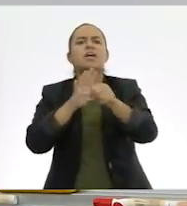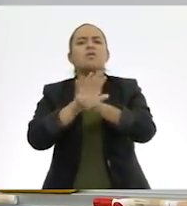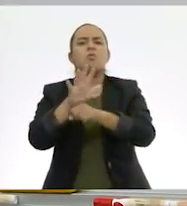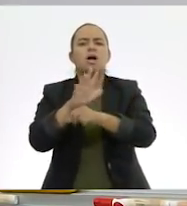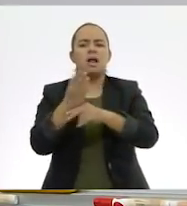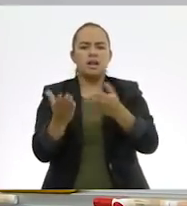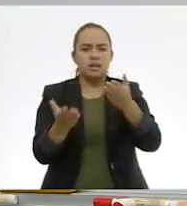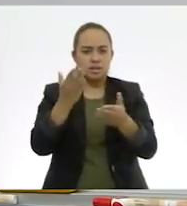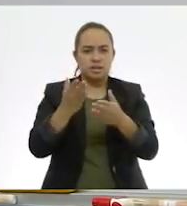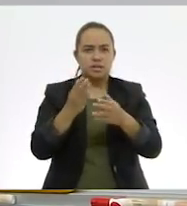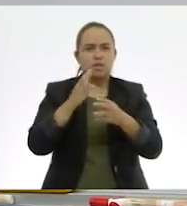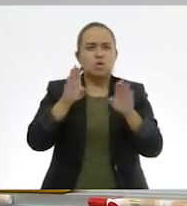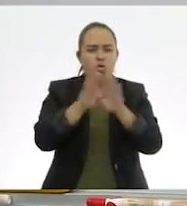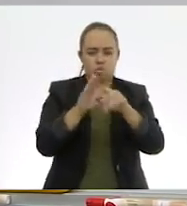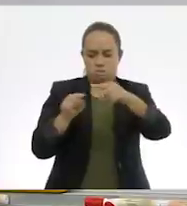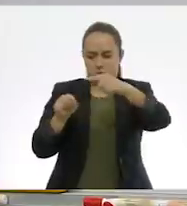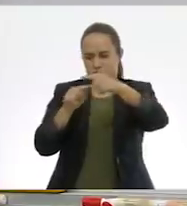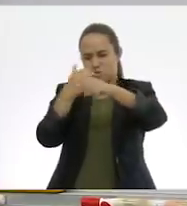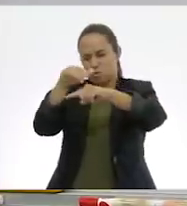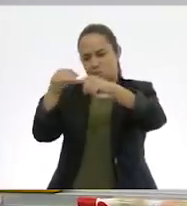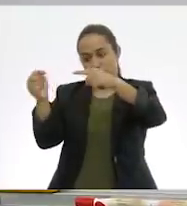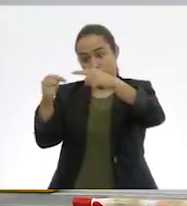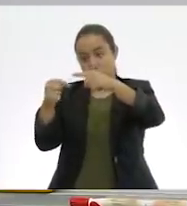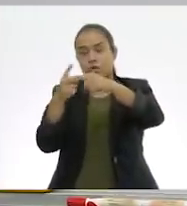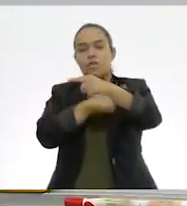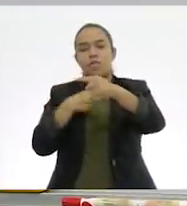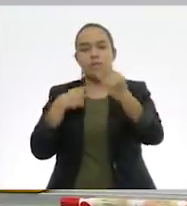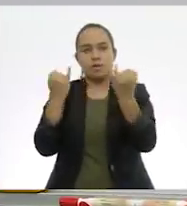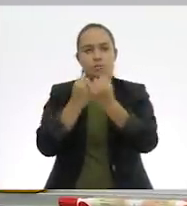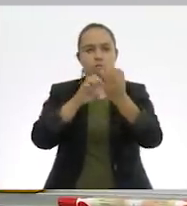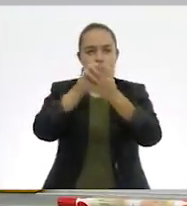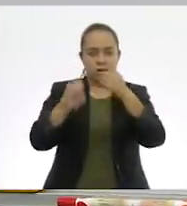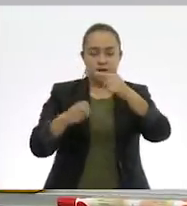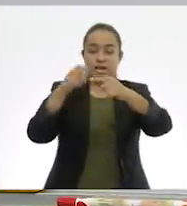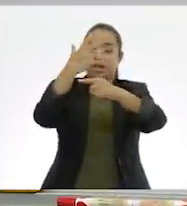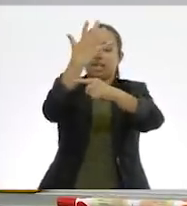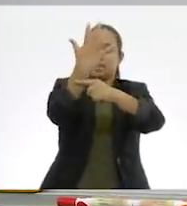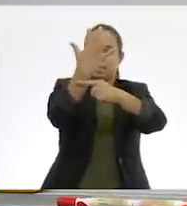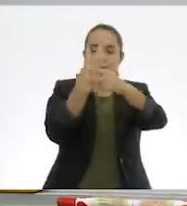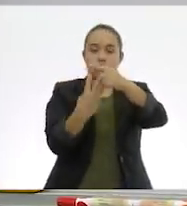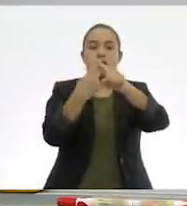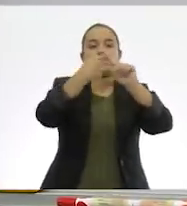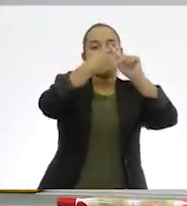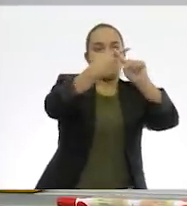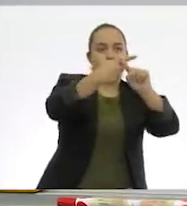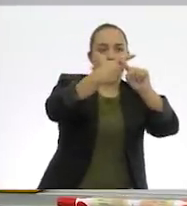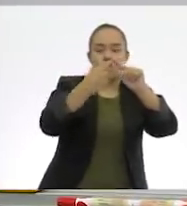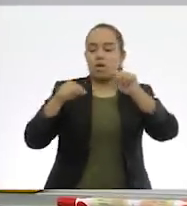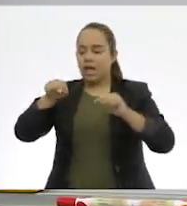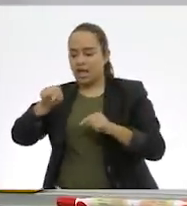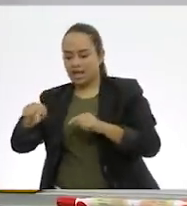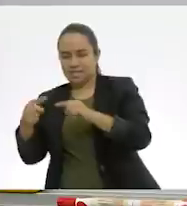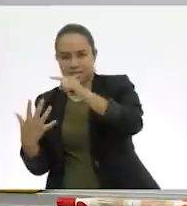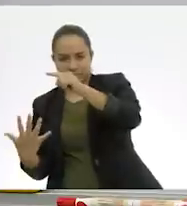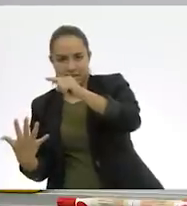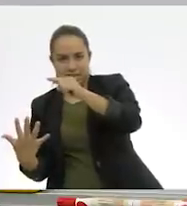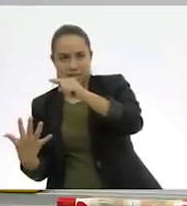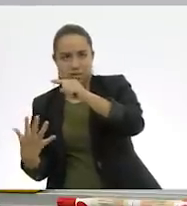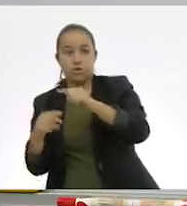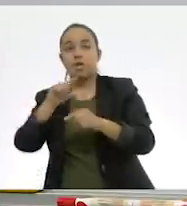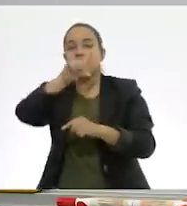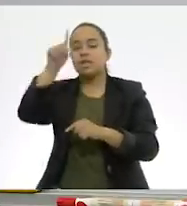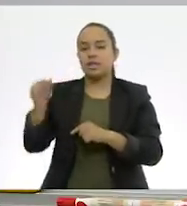la encontramos igualando los denominadores. En este caso, multiplicando nuestra primera fracción por el denominador de la segunda. Así es.